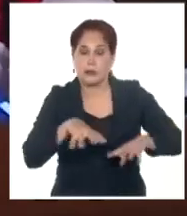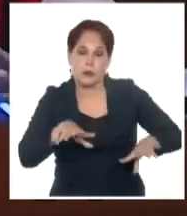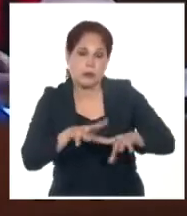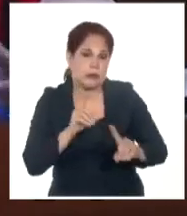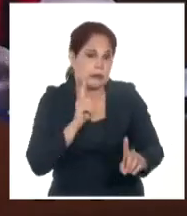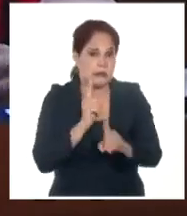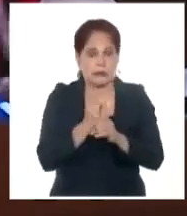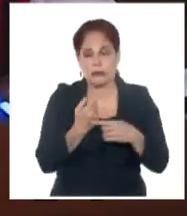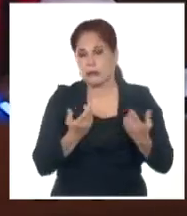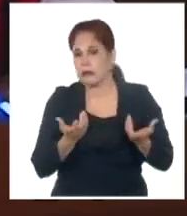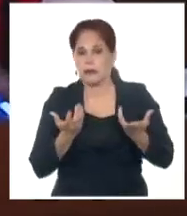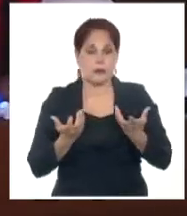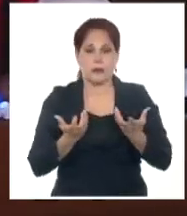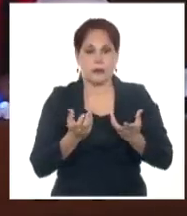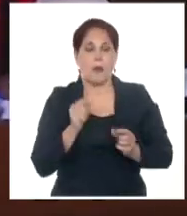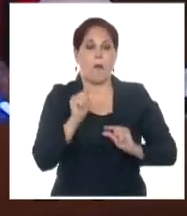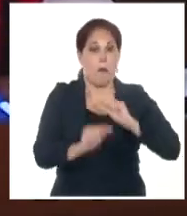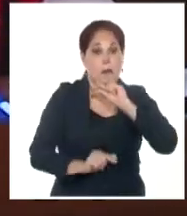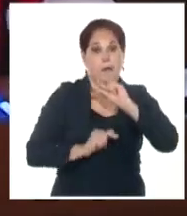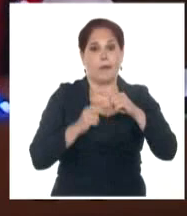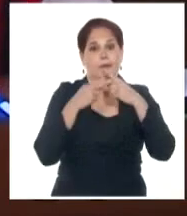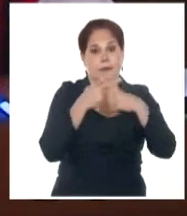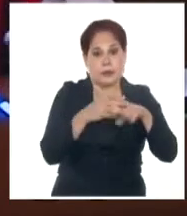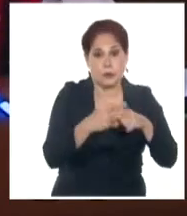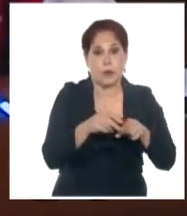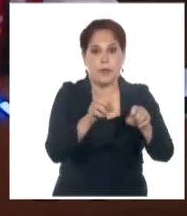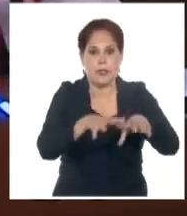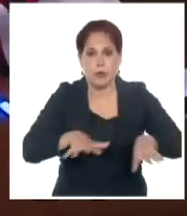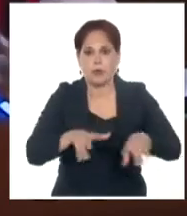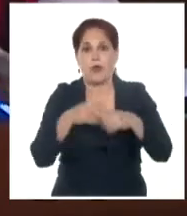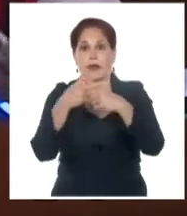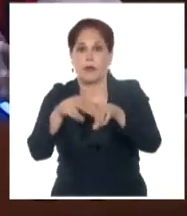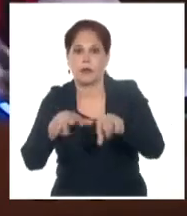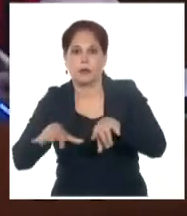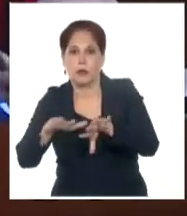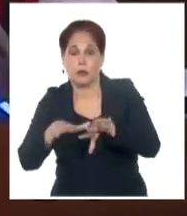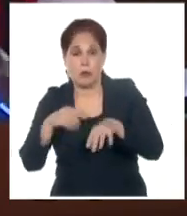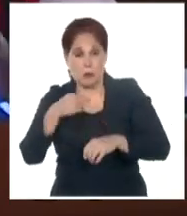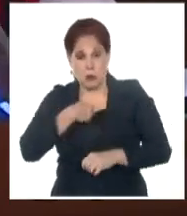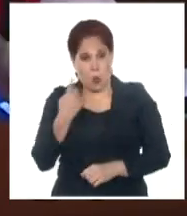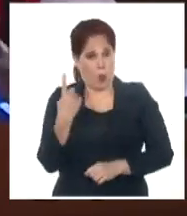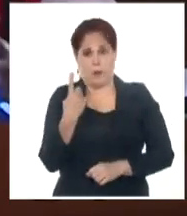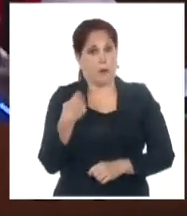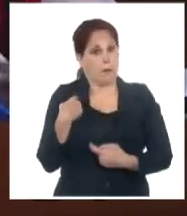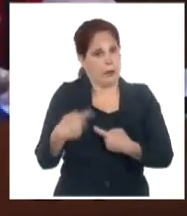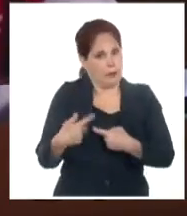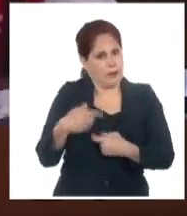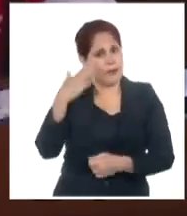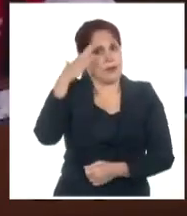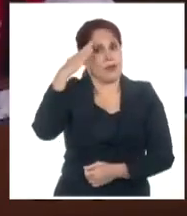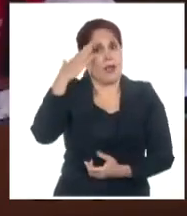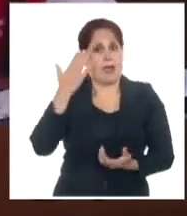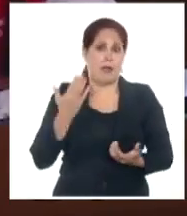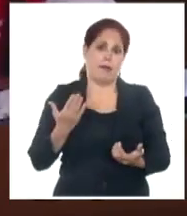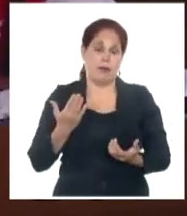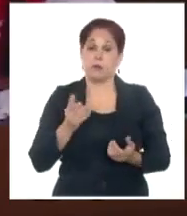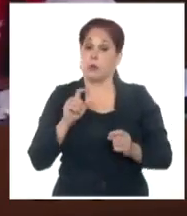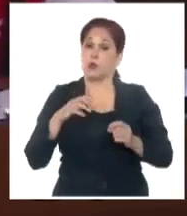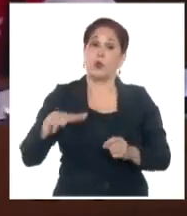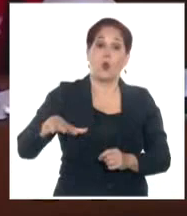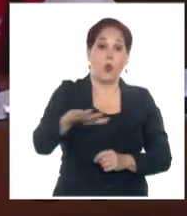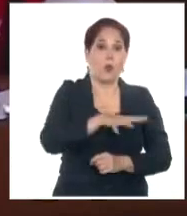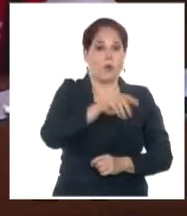y como digo yo, te vas involucrando. Tenemos que involucrar no solo a los factores y no solo a la comunidad. sea, tenemos que